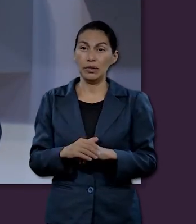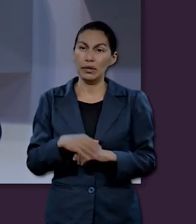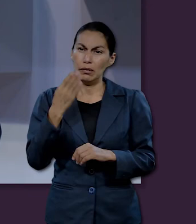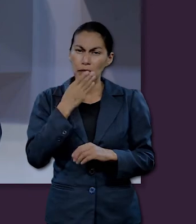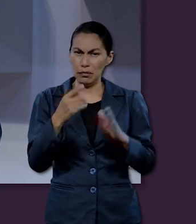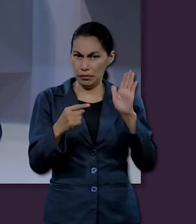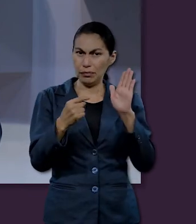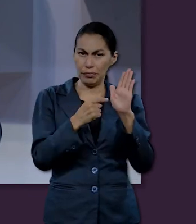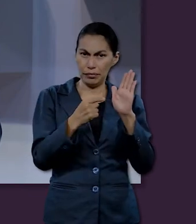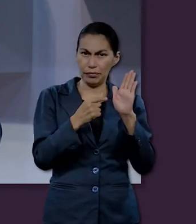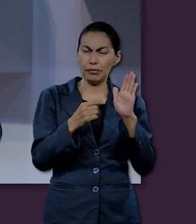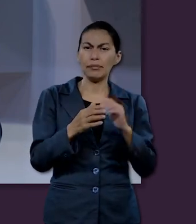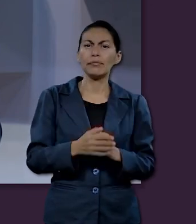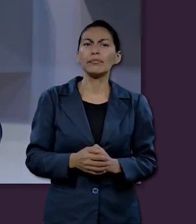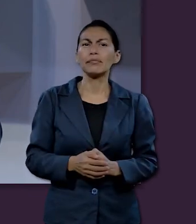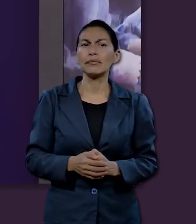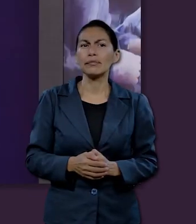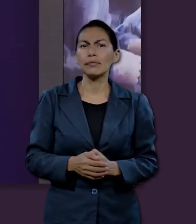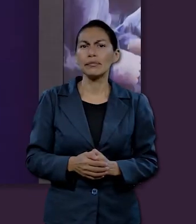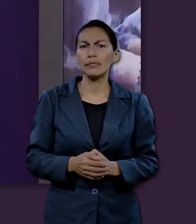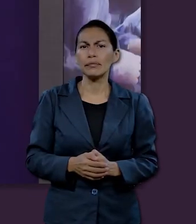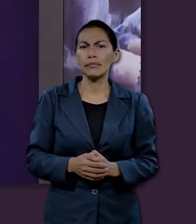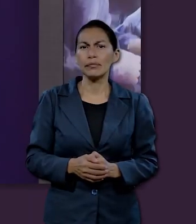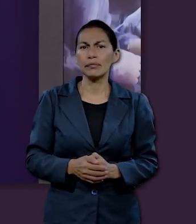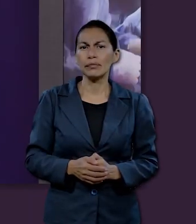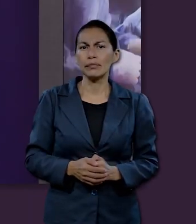según la Biblia, ¿no?